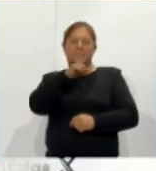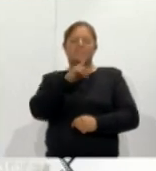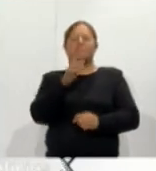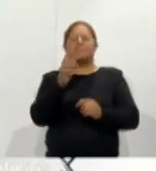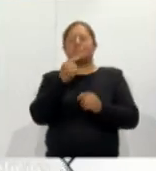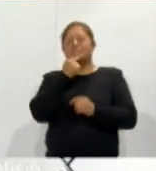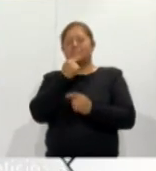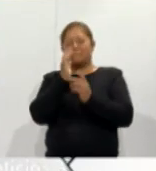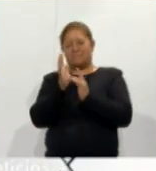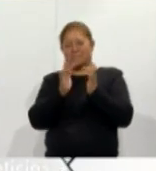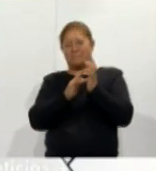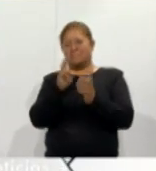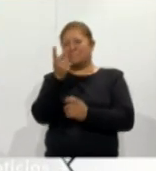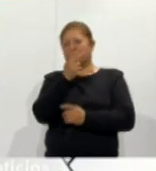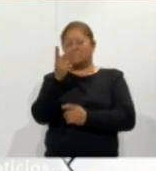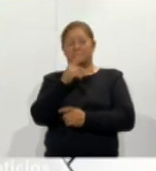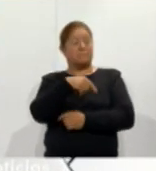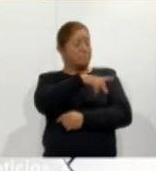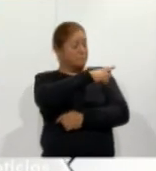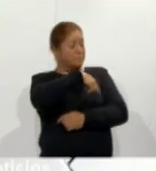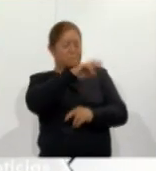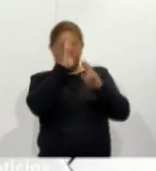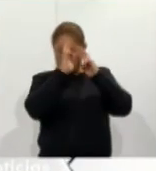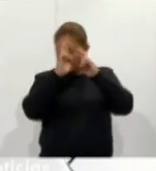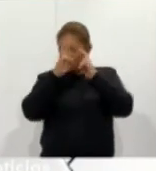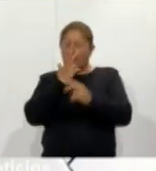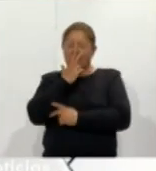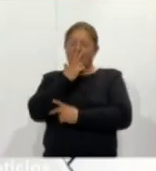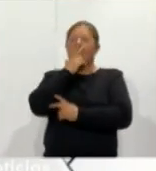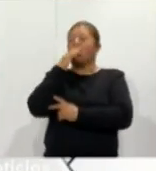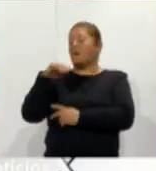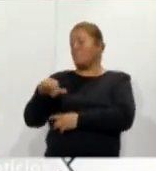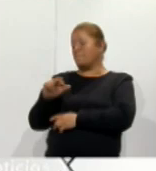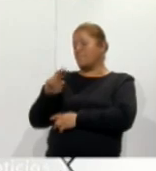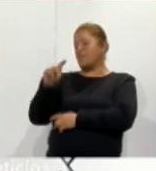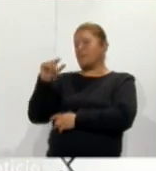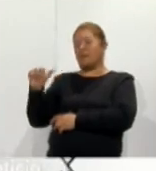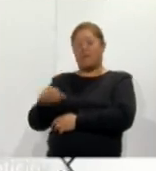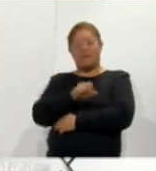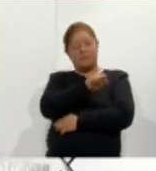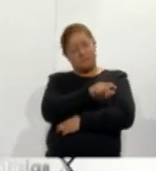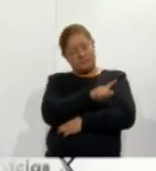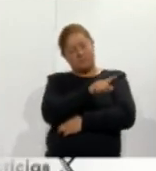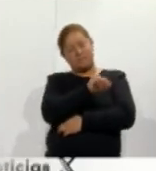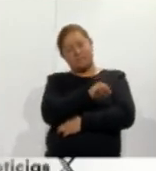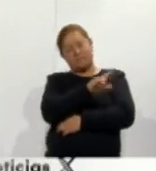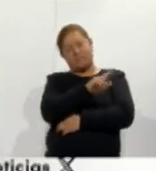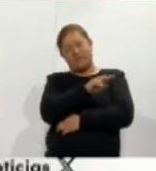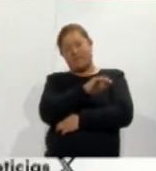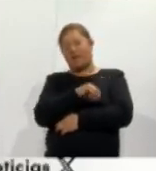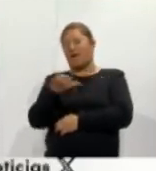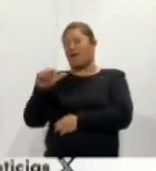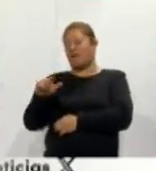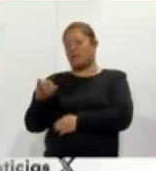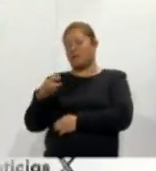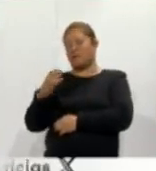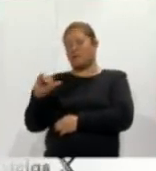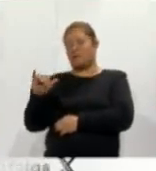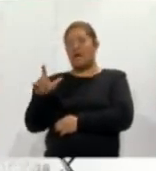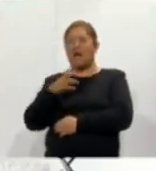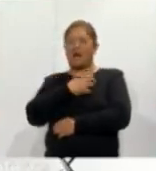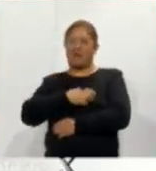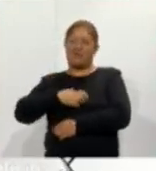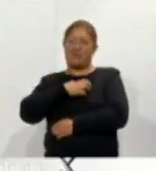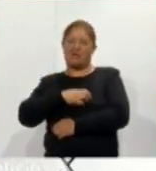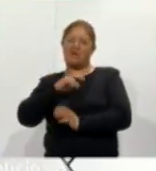fervor y devoción por parte de los creyentes Marta Aguilar Arroyo Silvia Aguilar López y Alicia Vázquez Aguilar contentas por